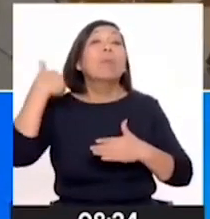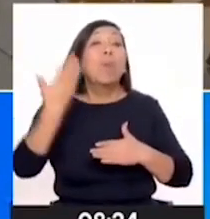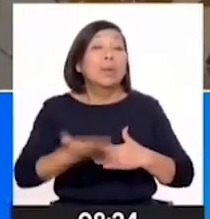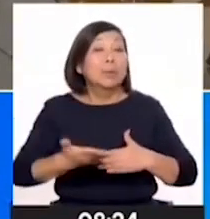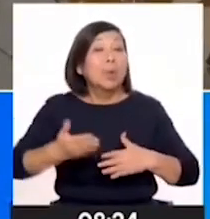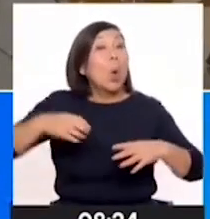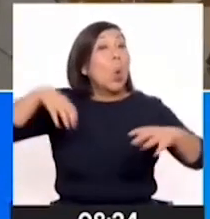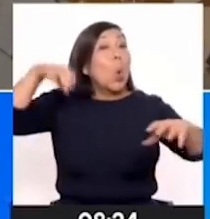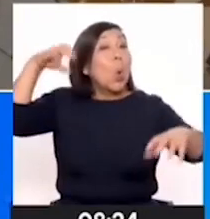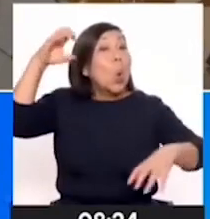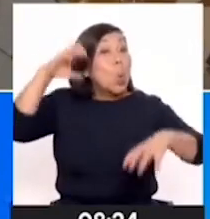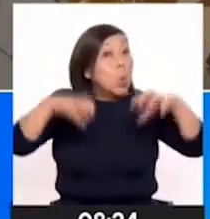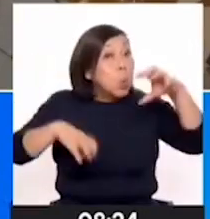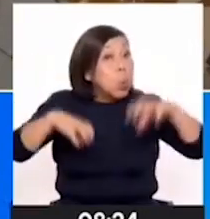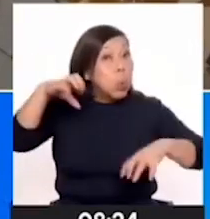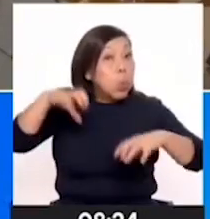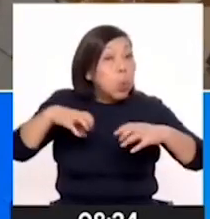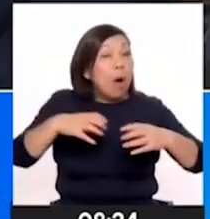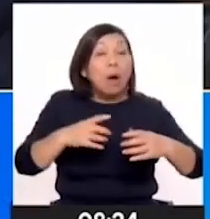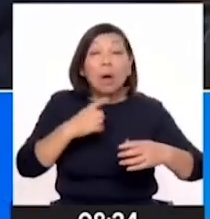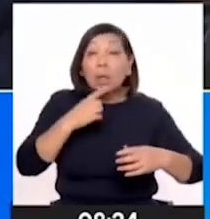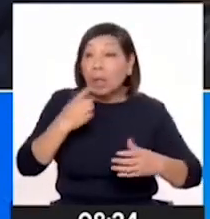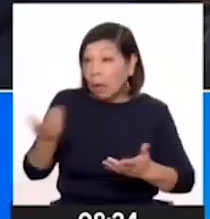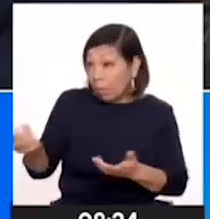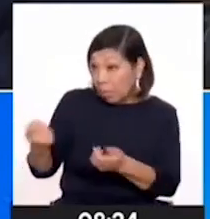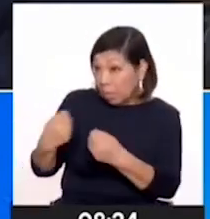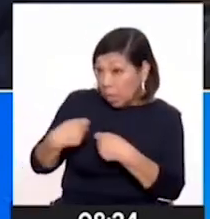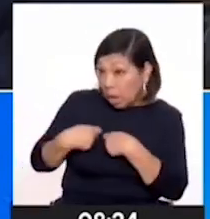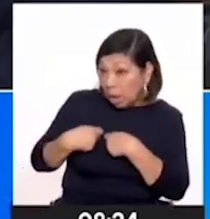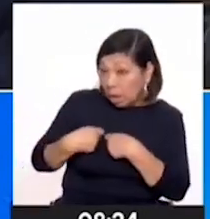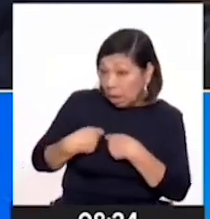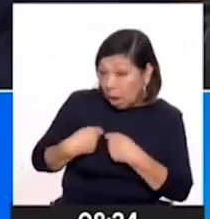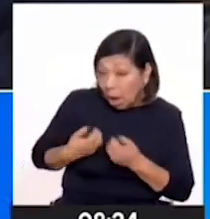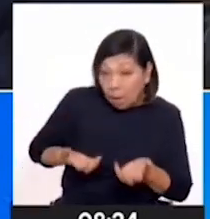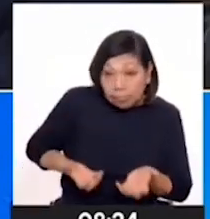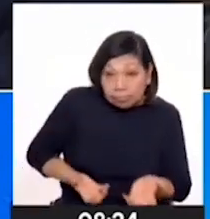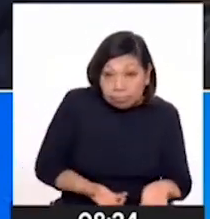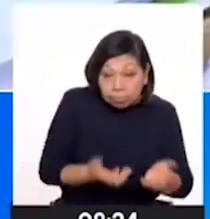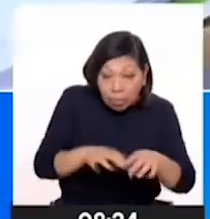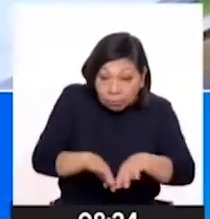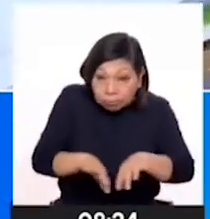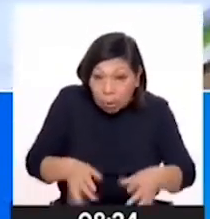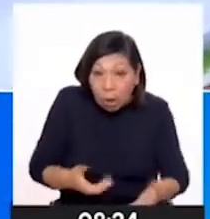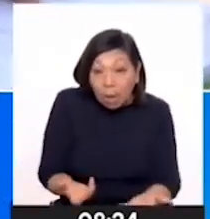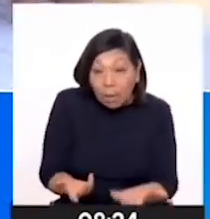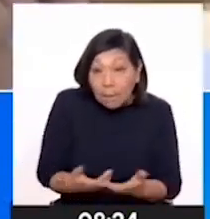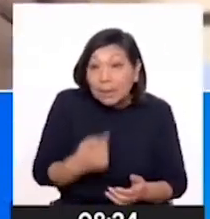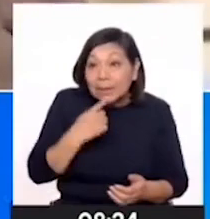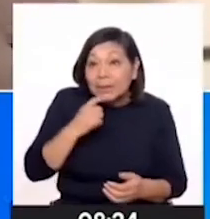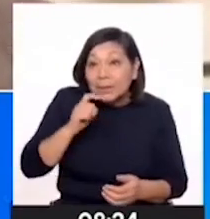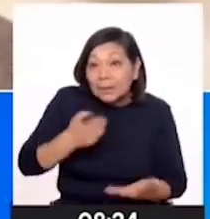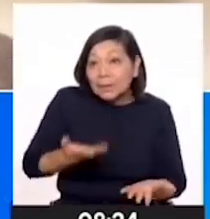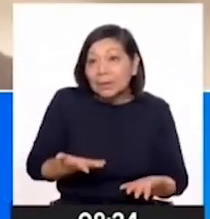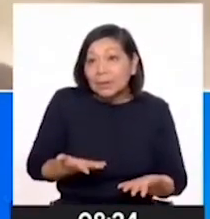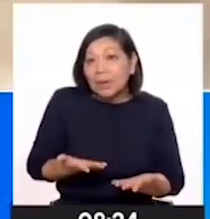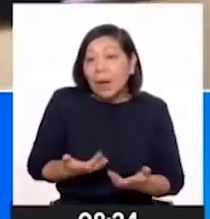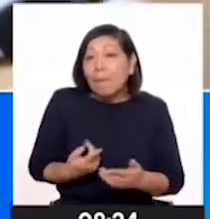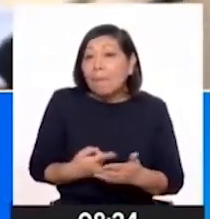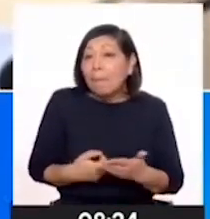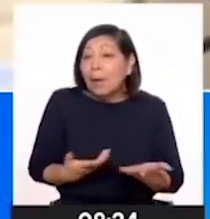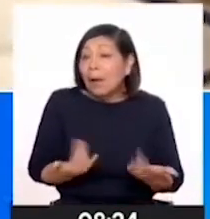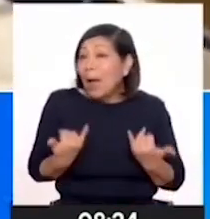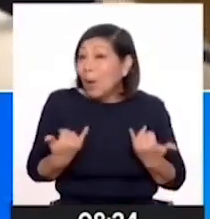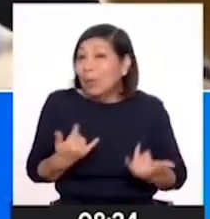hoy día que nos confirmen la entrega de maquinarias, la participación activa de la Ministerio de Agricultura, sobre todo porque